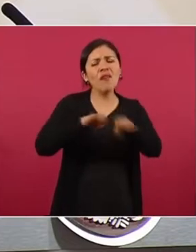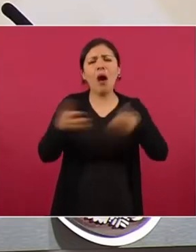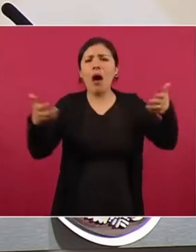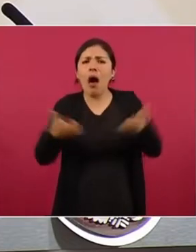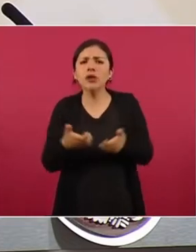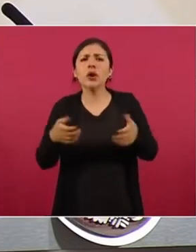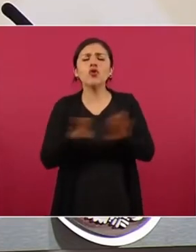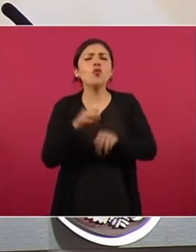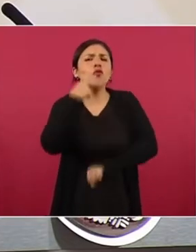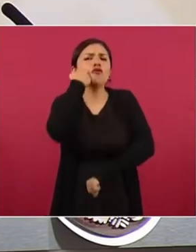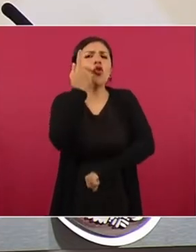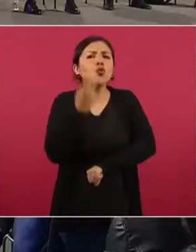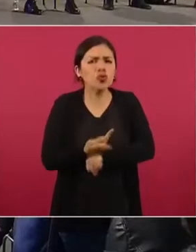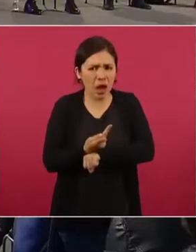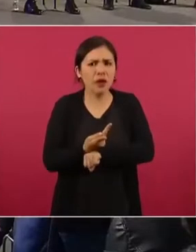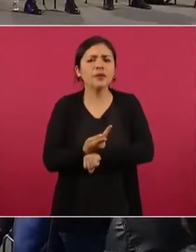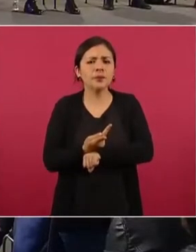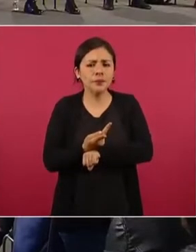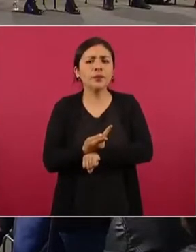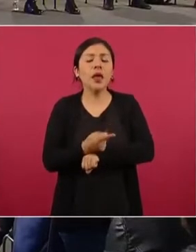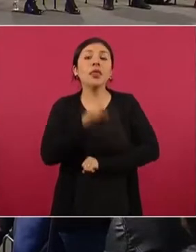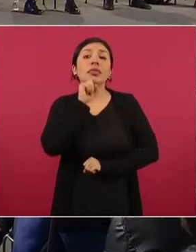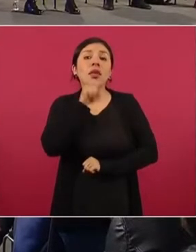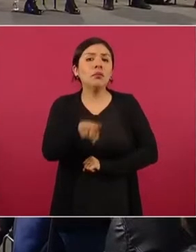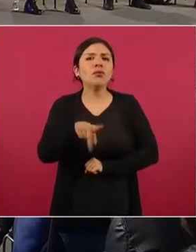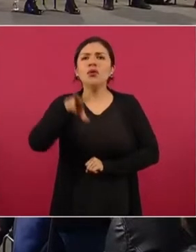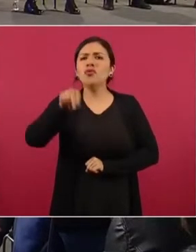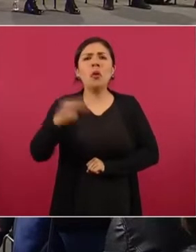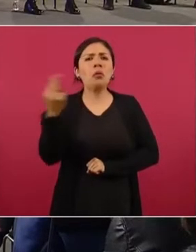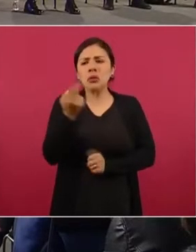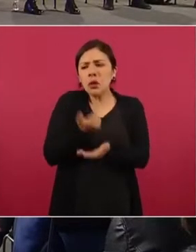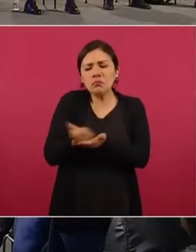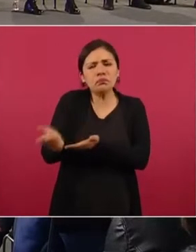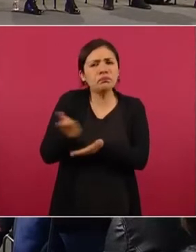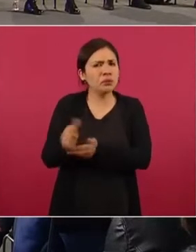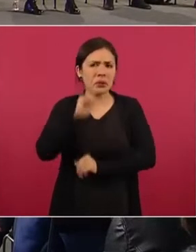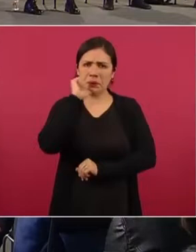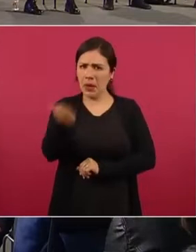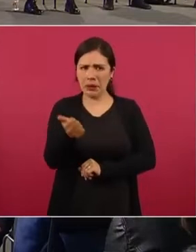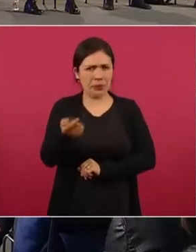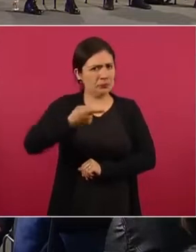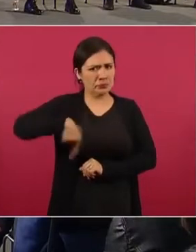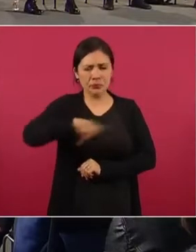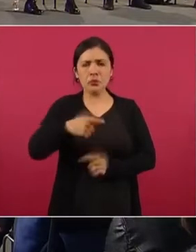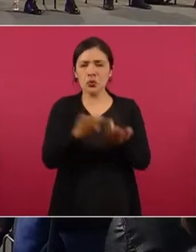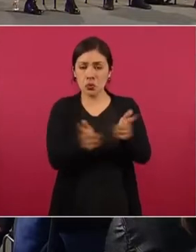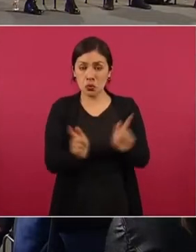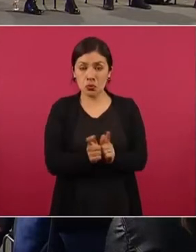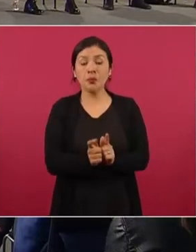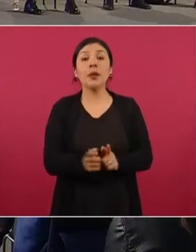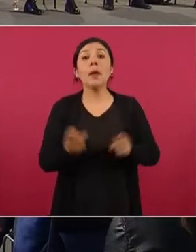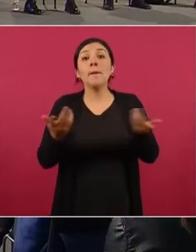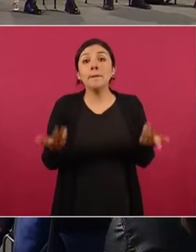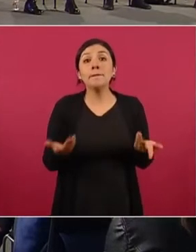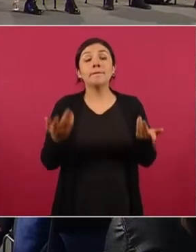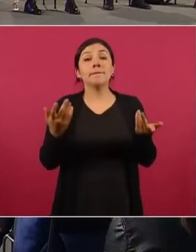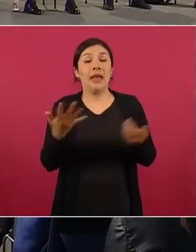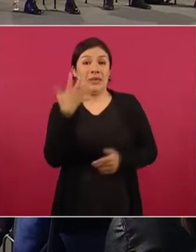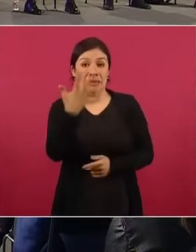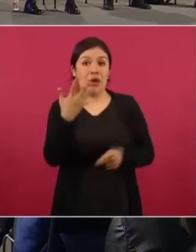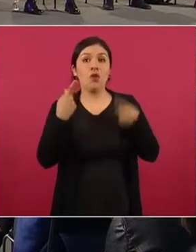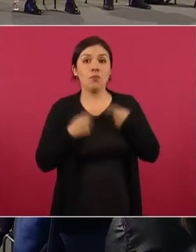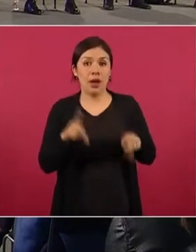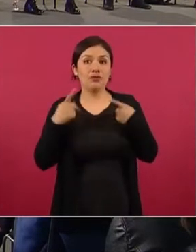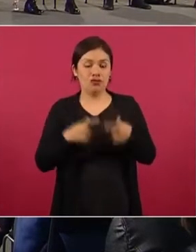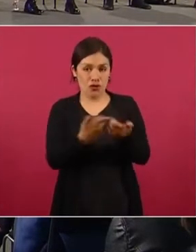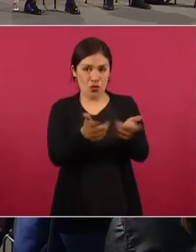de manera voluntaria y sin ninguna remuneración alguna. Entre ellos, bueno, son cinco